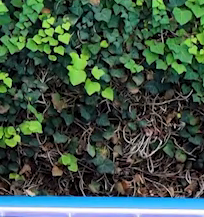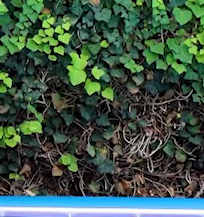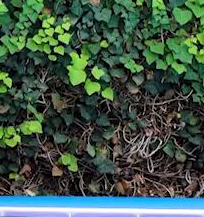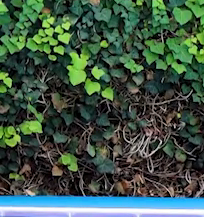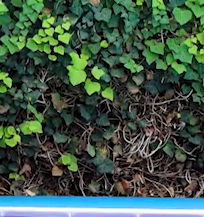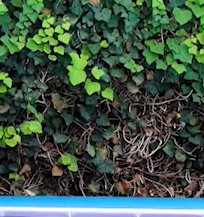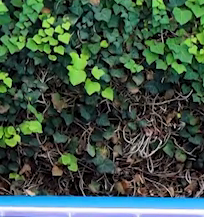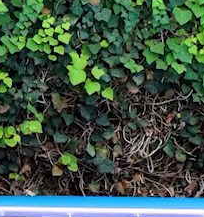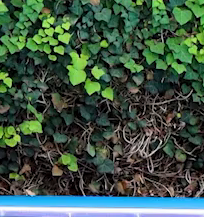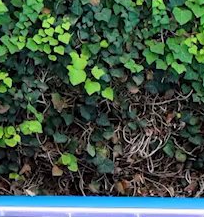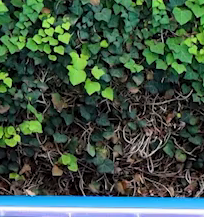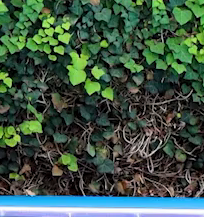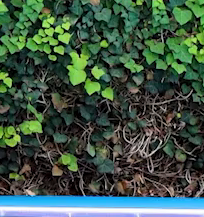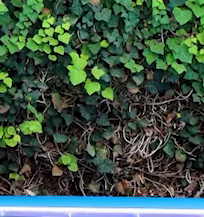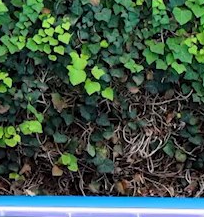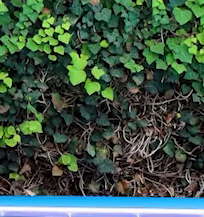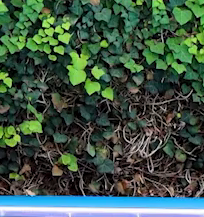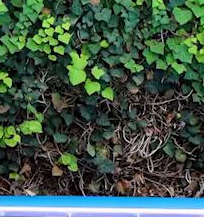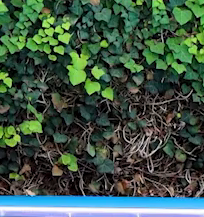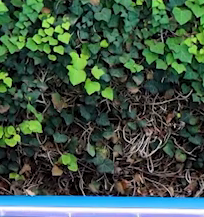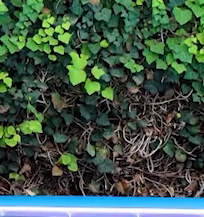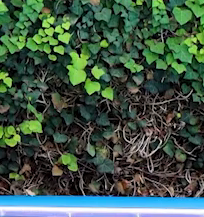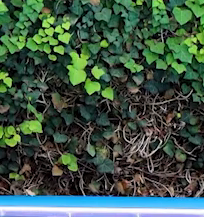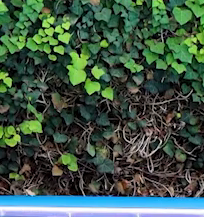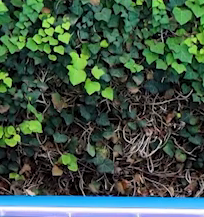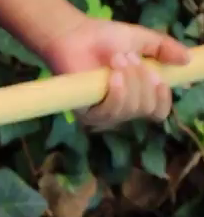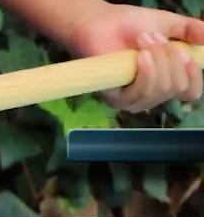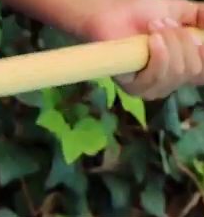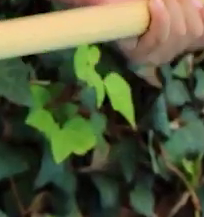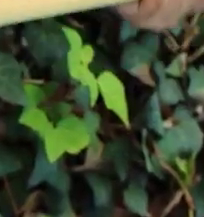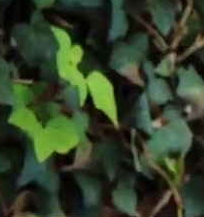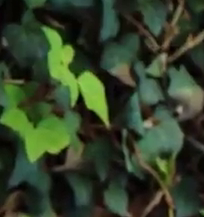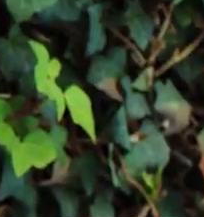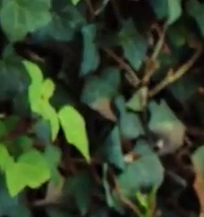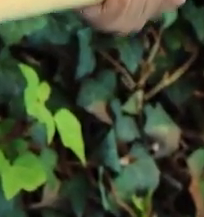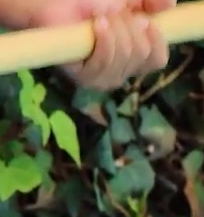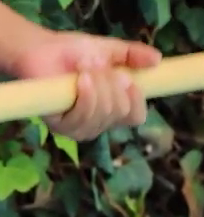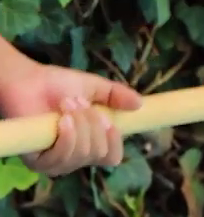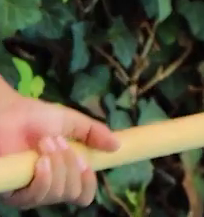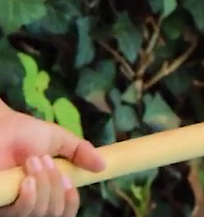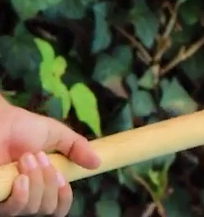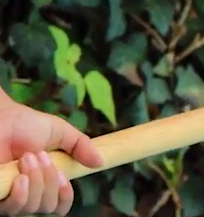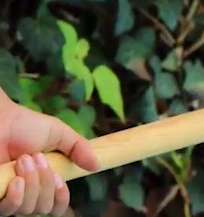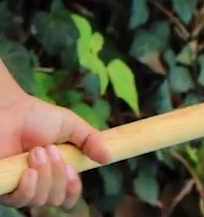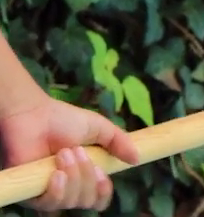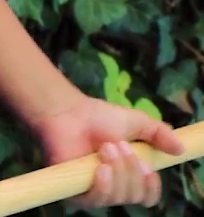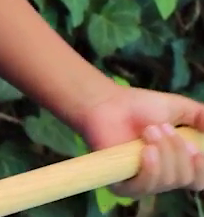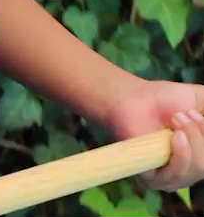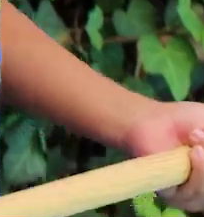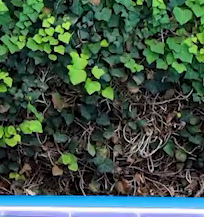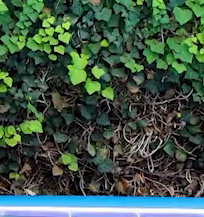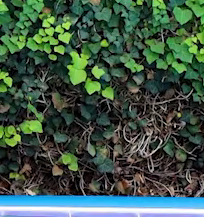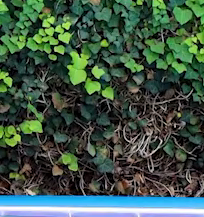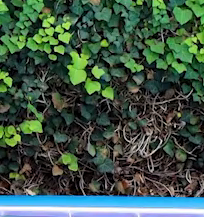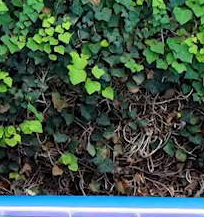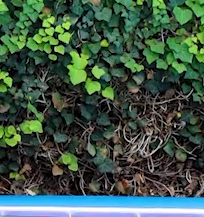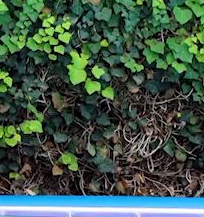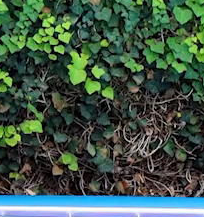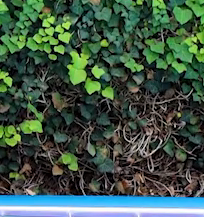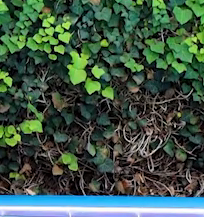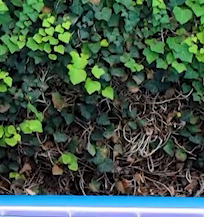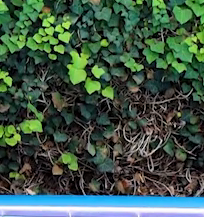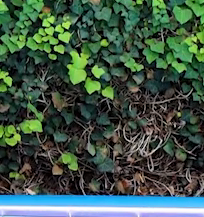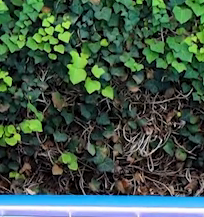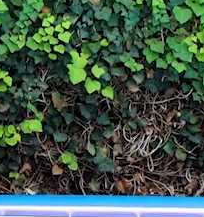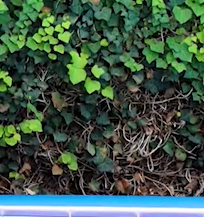Extendemos, flexionamos, extendemos, flexionamos, tres más, y ahí, 90